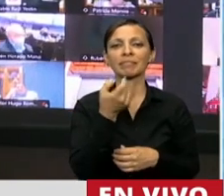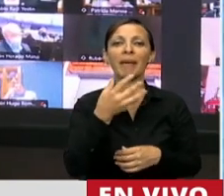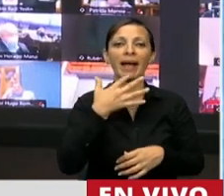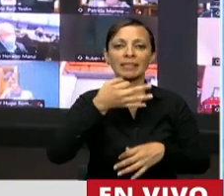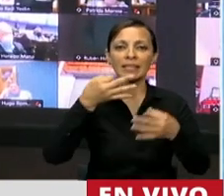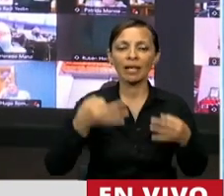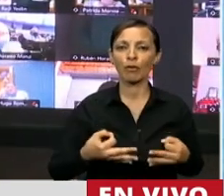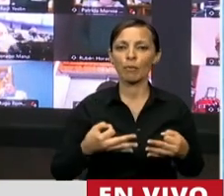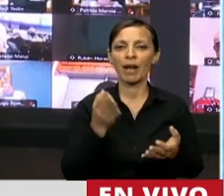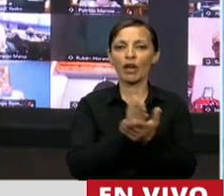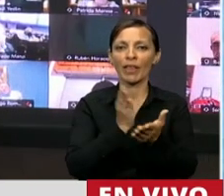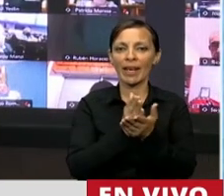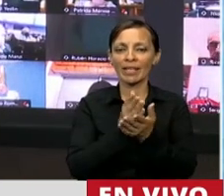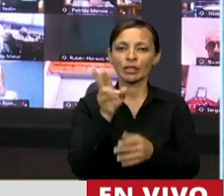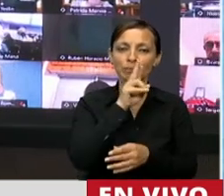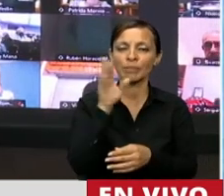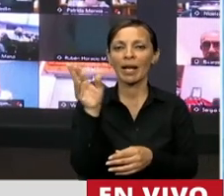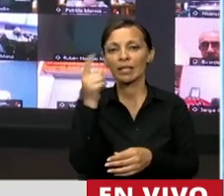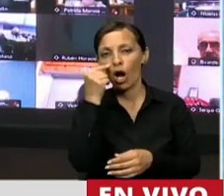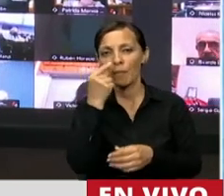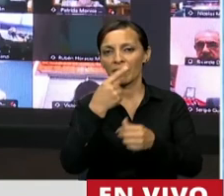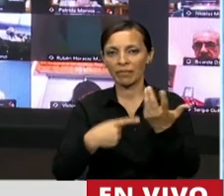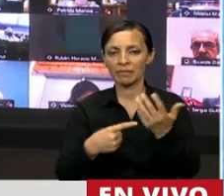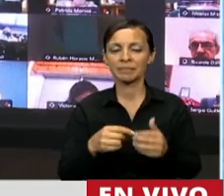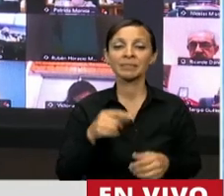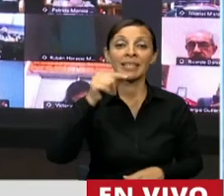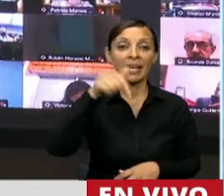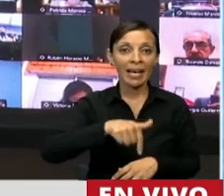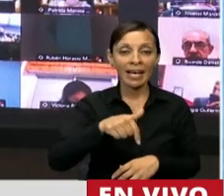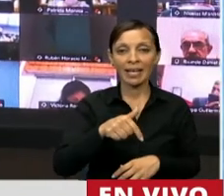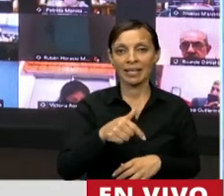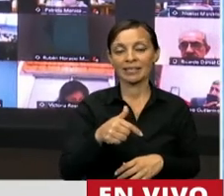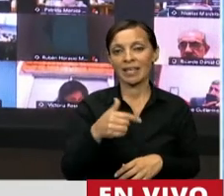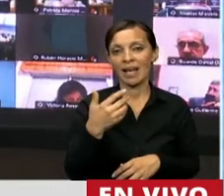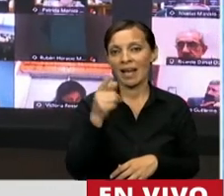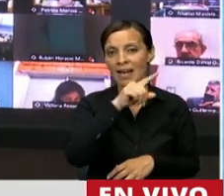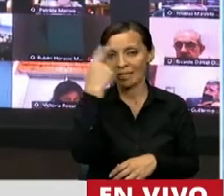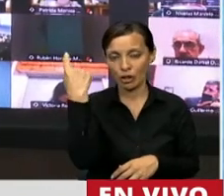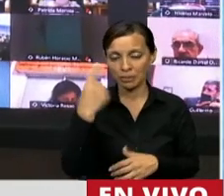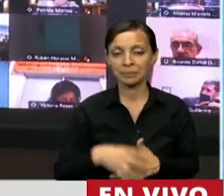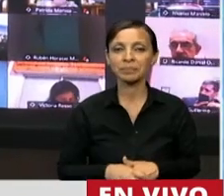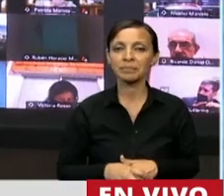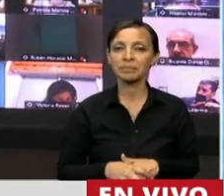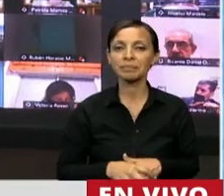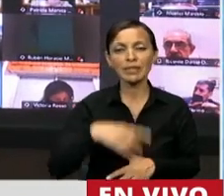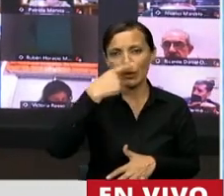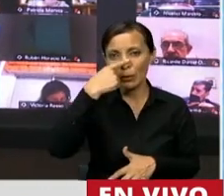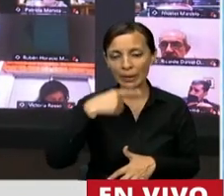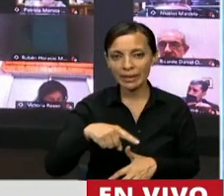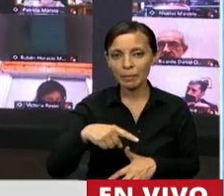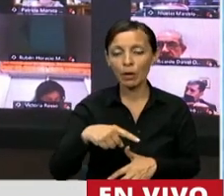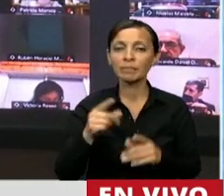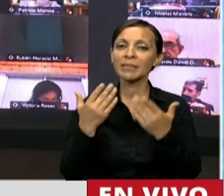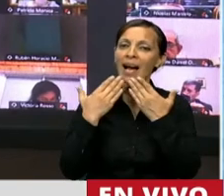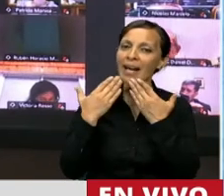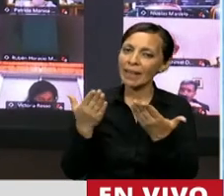cumplan los derechos de todas, todas y todos en esta bendita nación. Termino ya, señor presidente, le